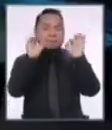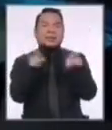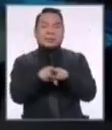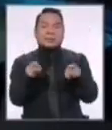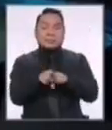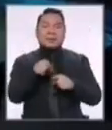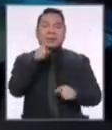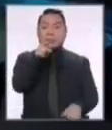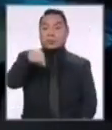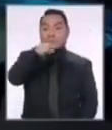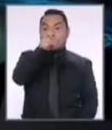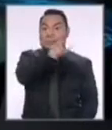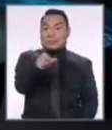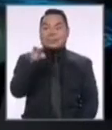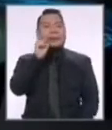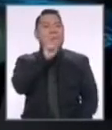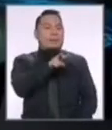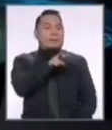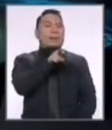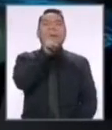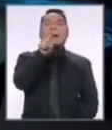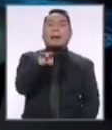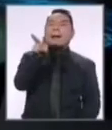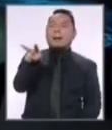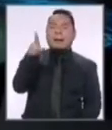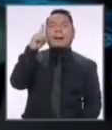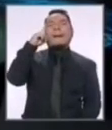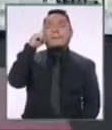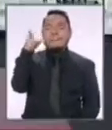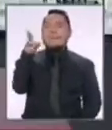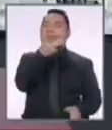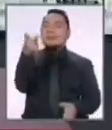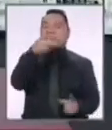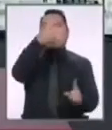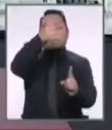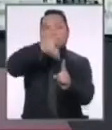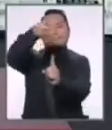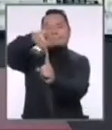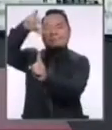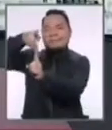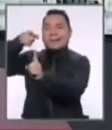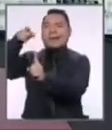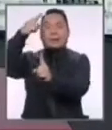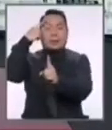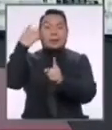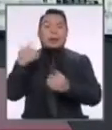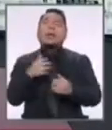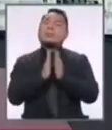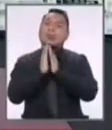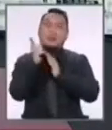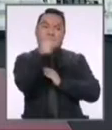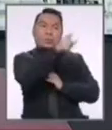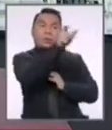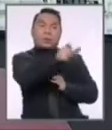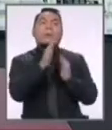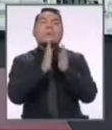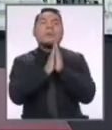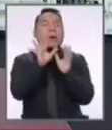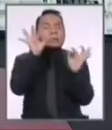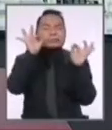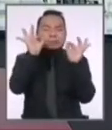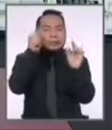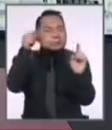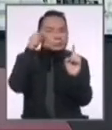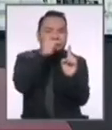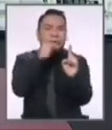además, para el público que nos está viendo, que puedan tener la oportunidad de ser muy precisos en cada una de